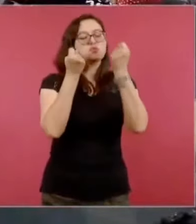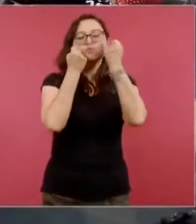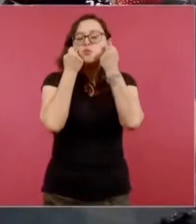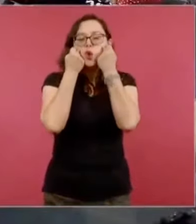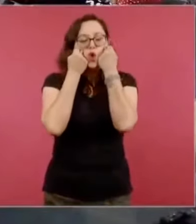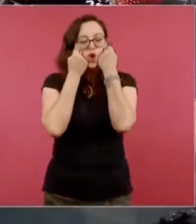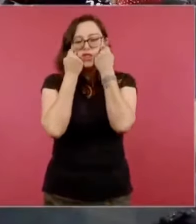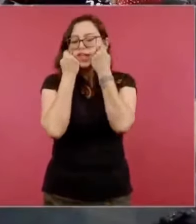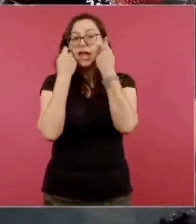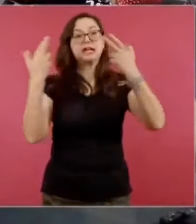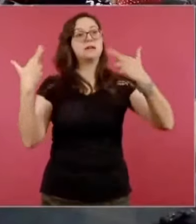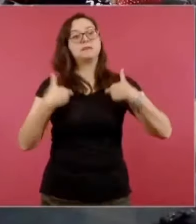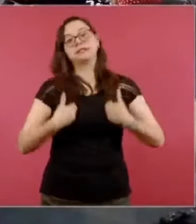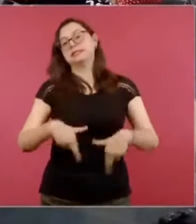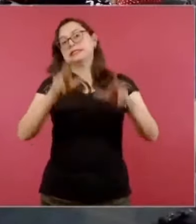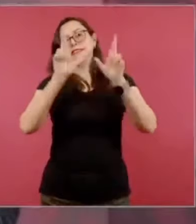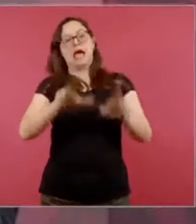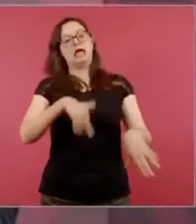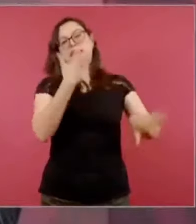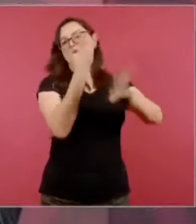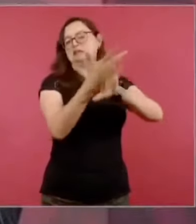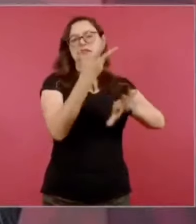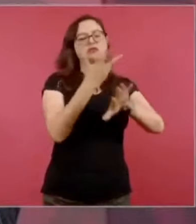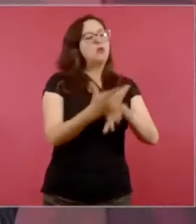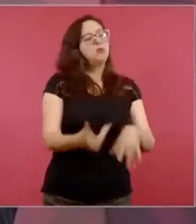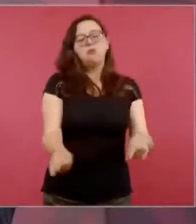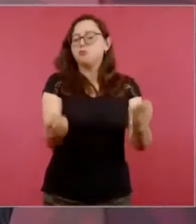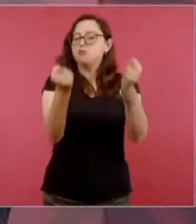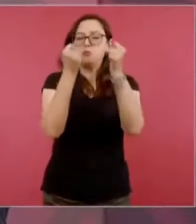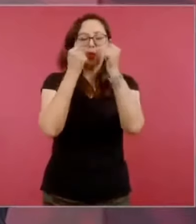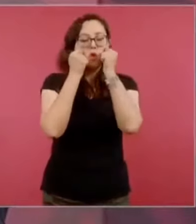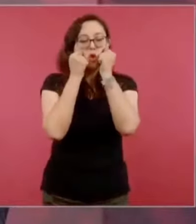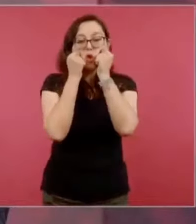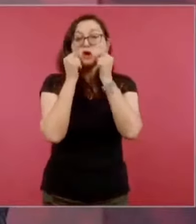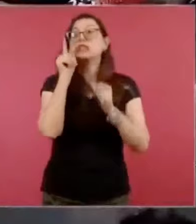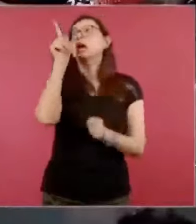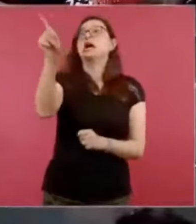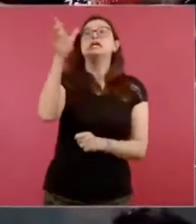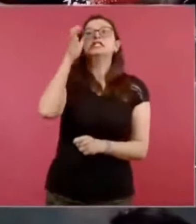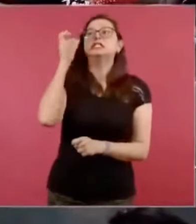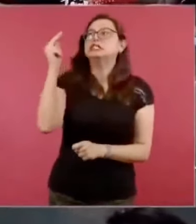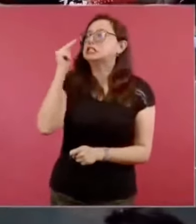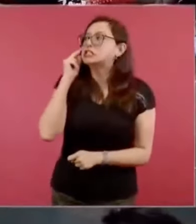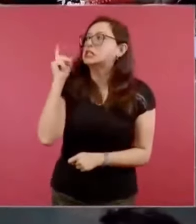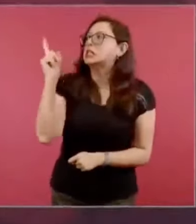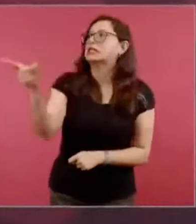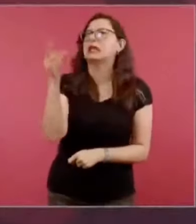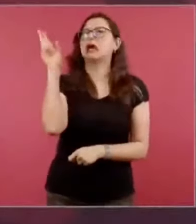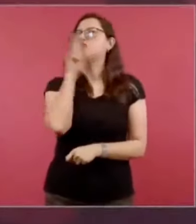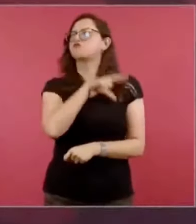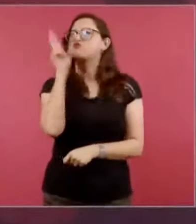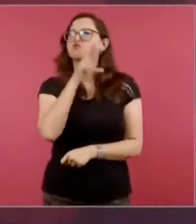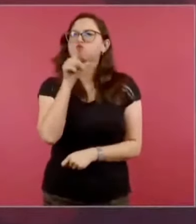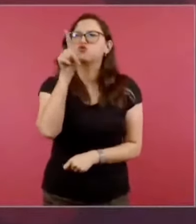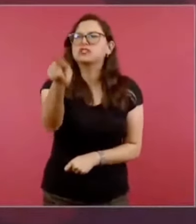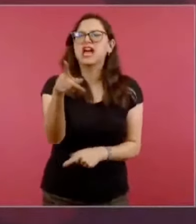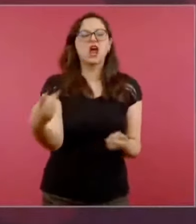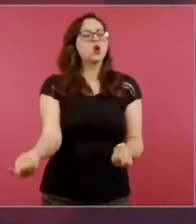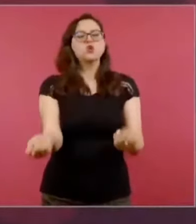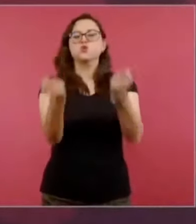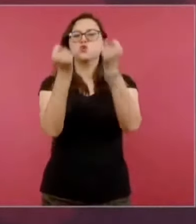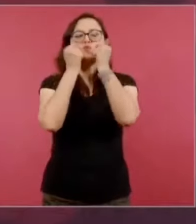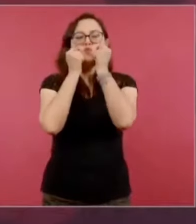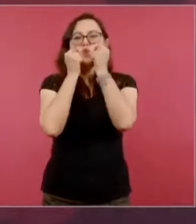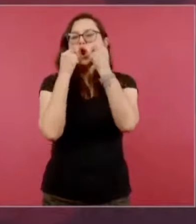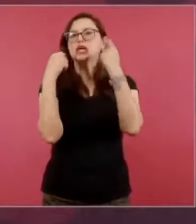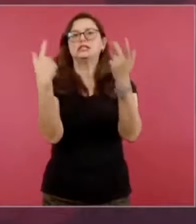del gobierno de China, del gobierno de Rusia, de la